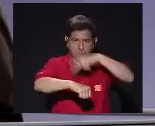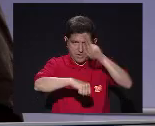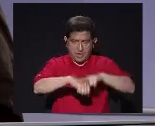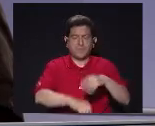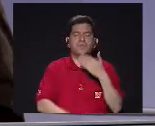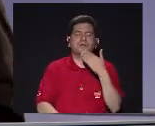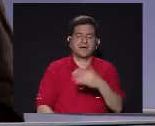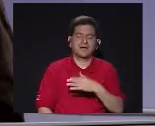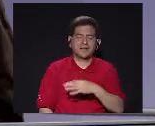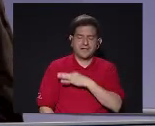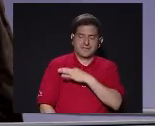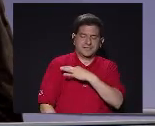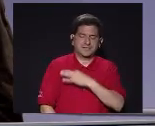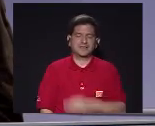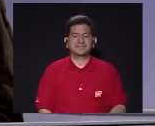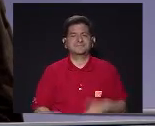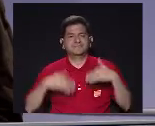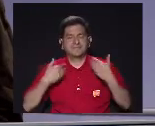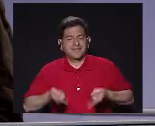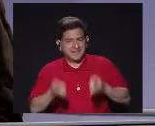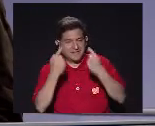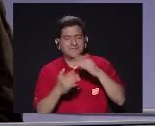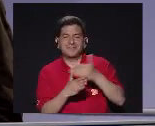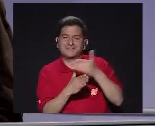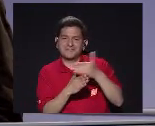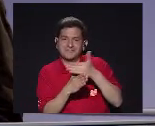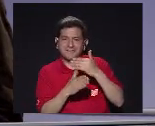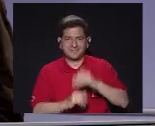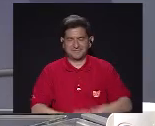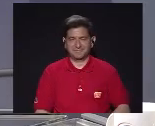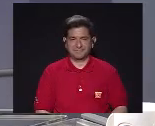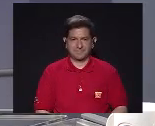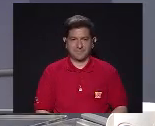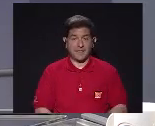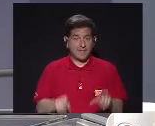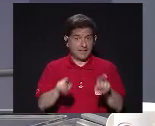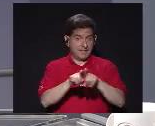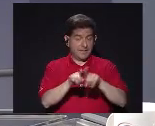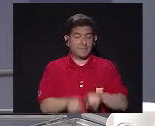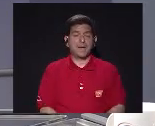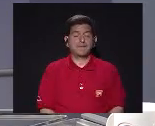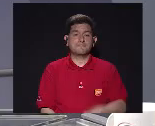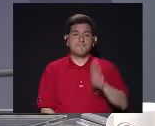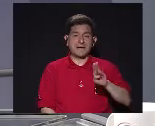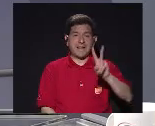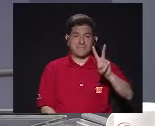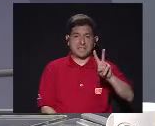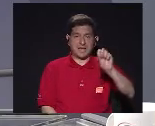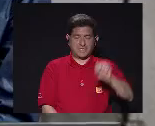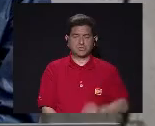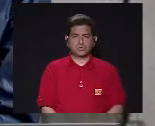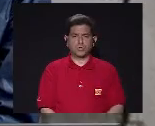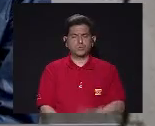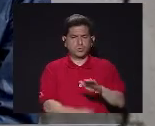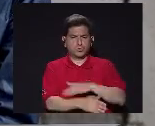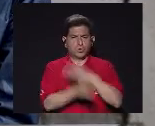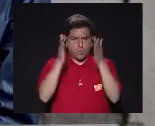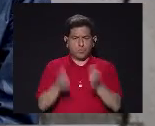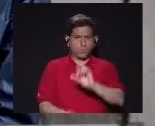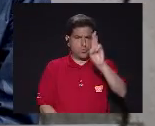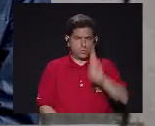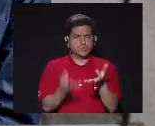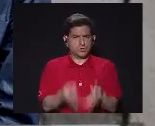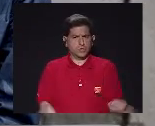gracias por la invitación Muy contento de estar acá Compartiendo con ustedes Además está con nosotros Bernal Villegas Soto Quien es un reconocido músico